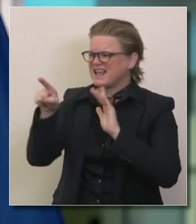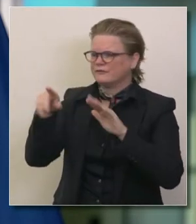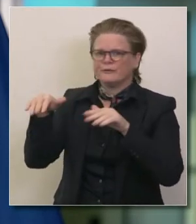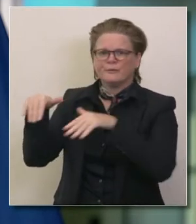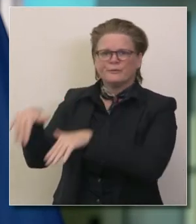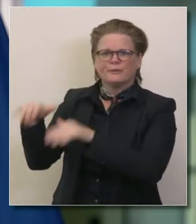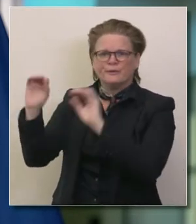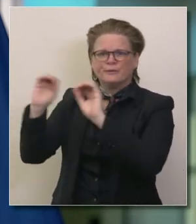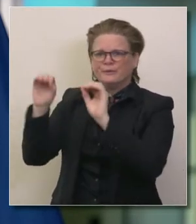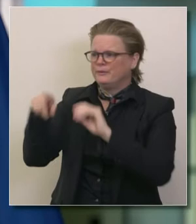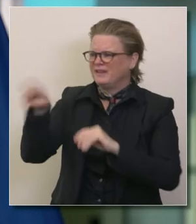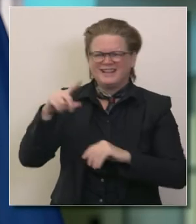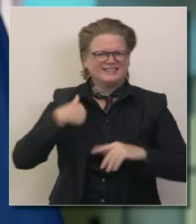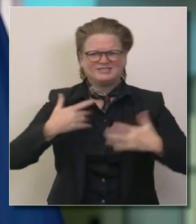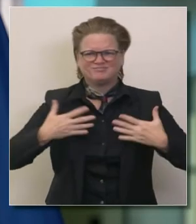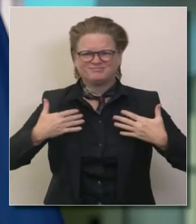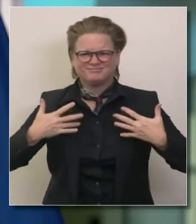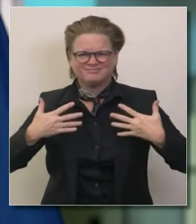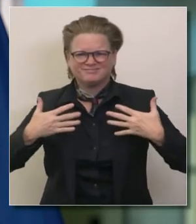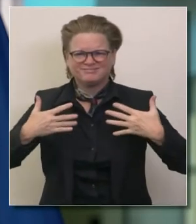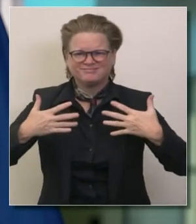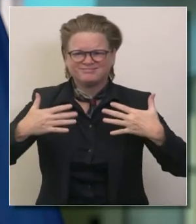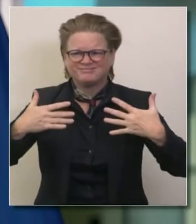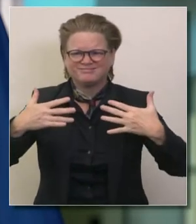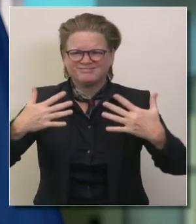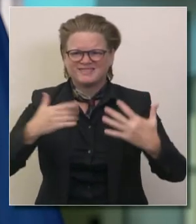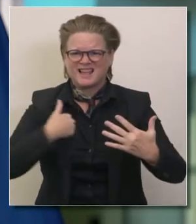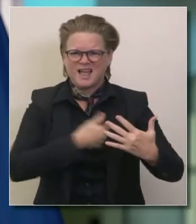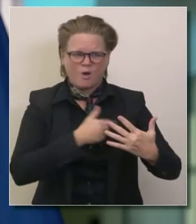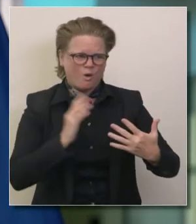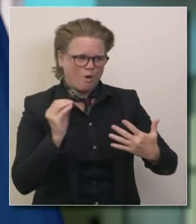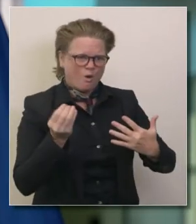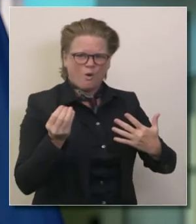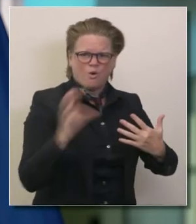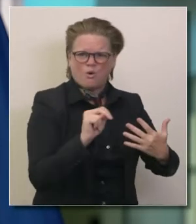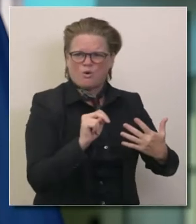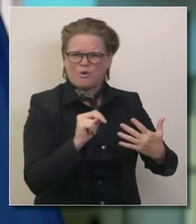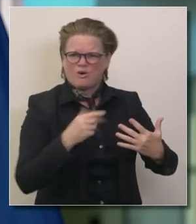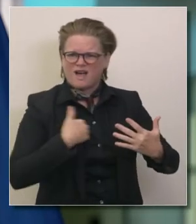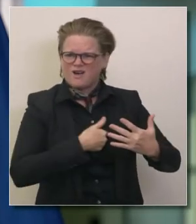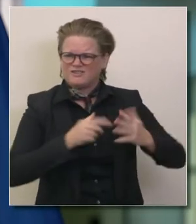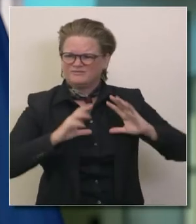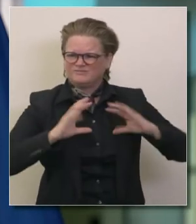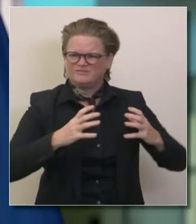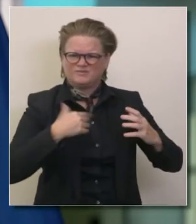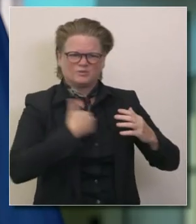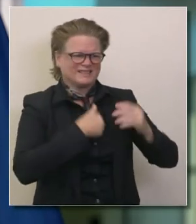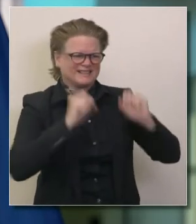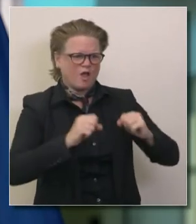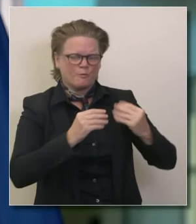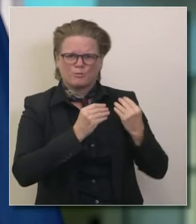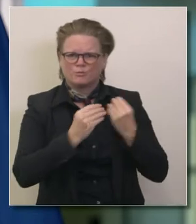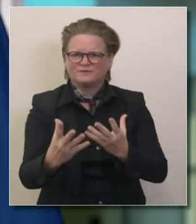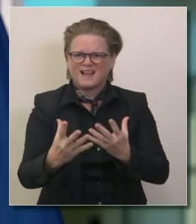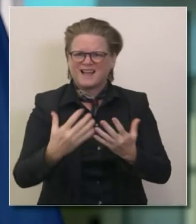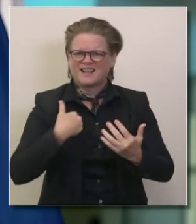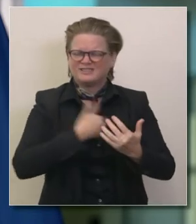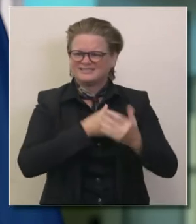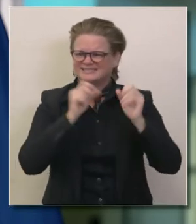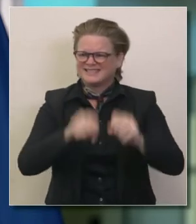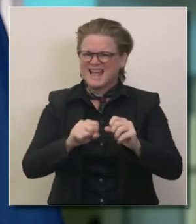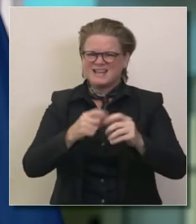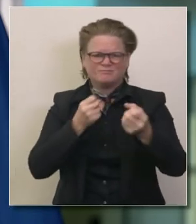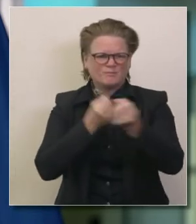instalación de pruebas para apoyar la reapertura de nuestras escuelas para estar en una posición con pruebas PCR en particular